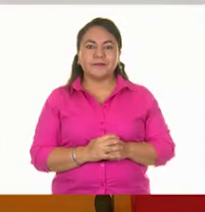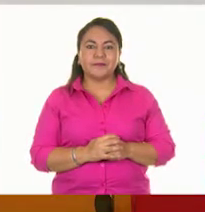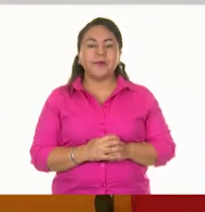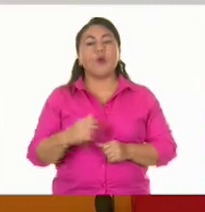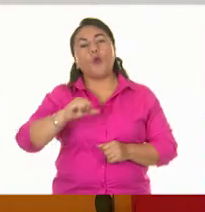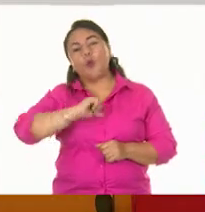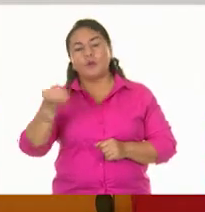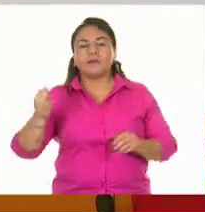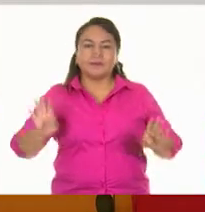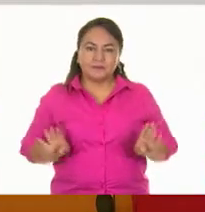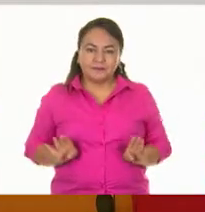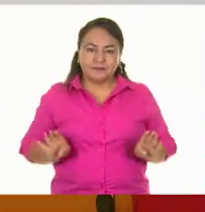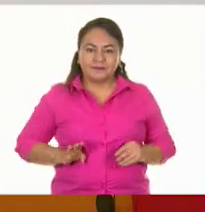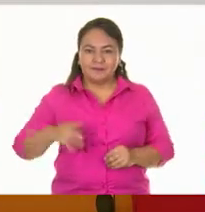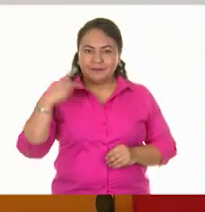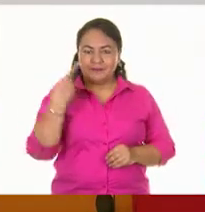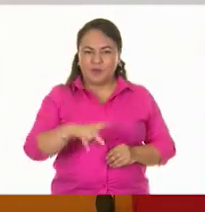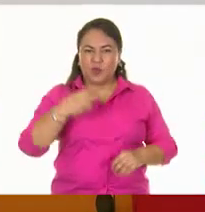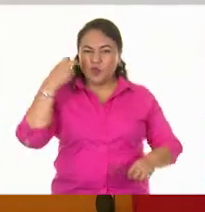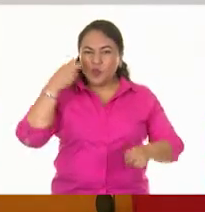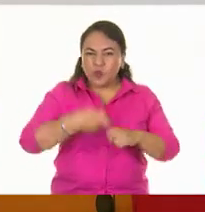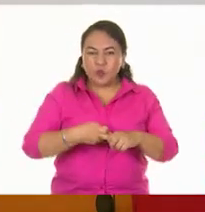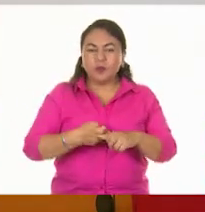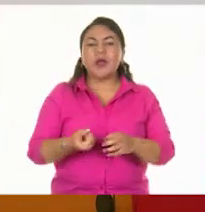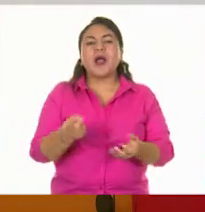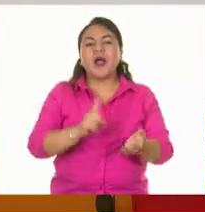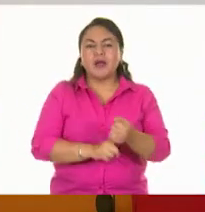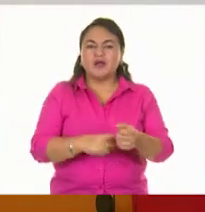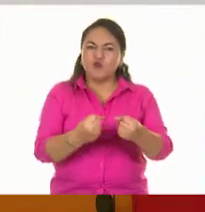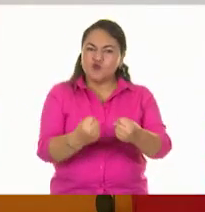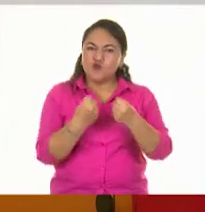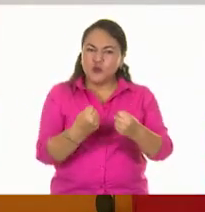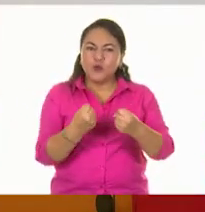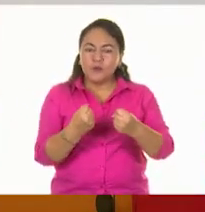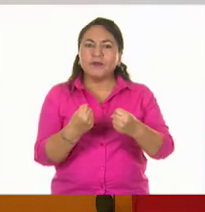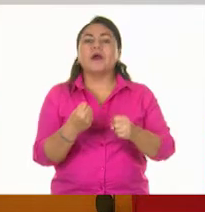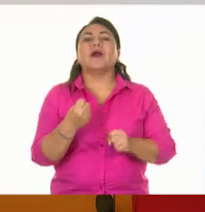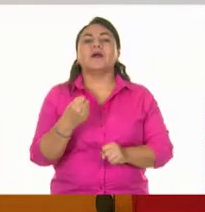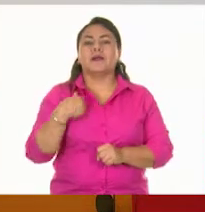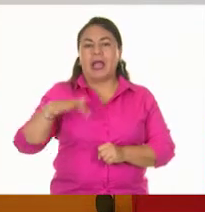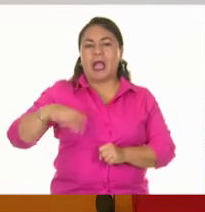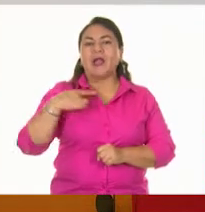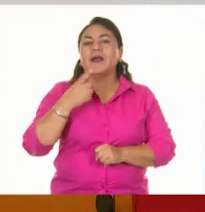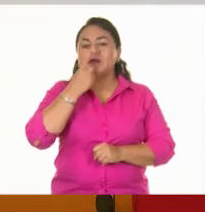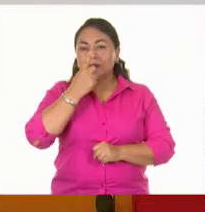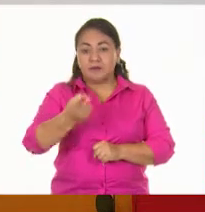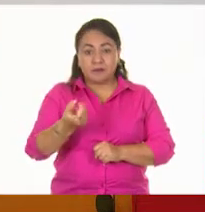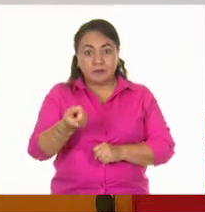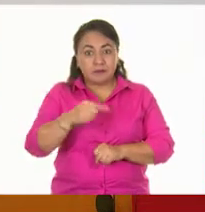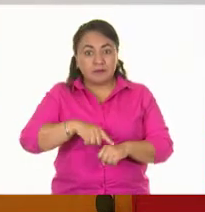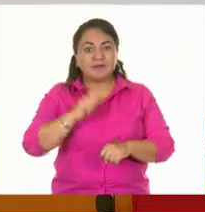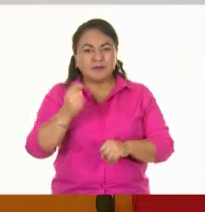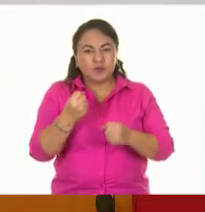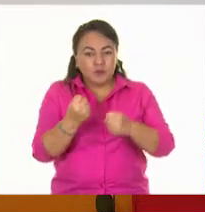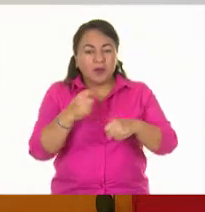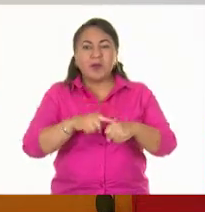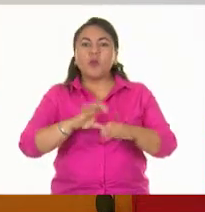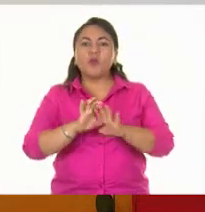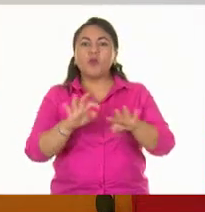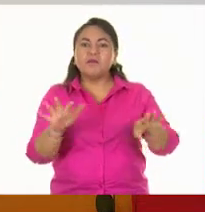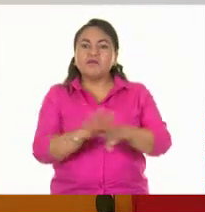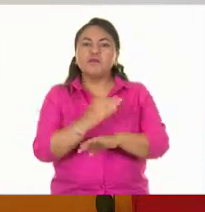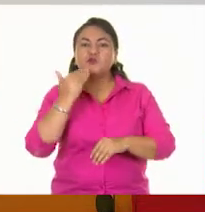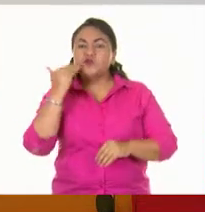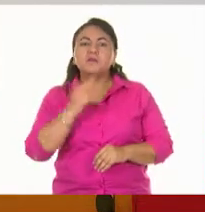Otra característica de los sólidos es que tienen rigidez y como ya vimos, la rigidez es la resistencia a no deformarse.